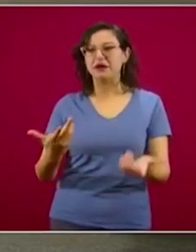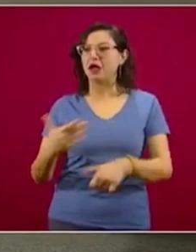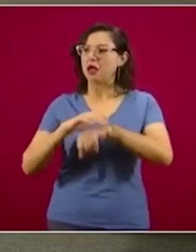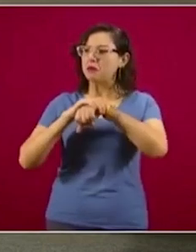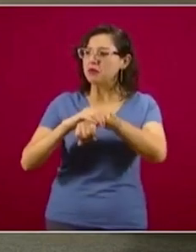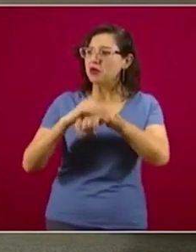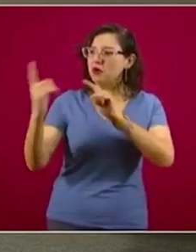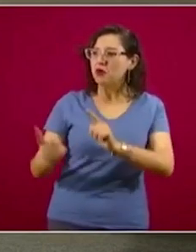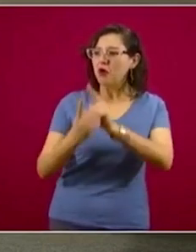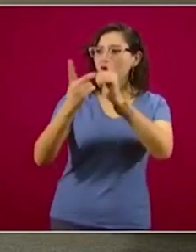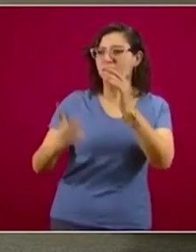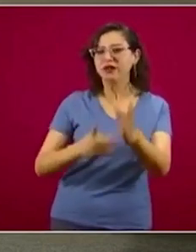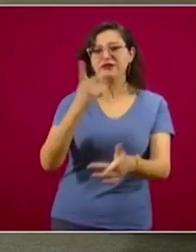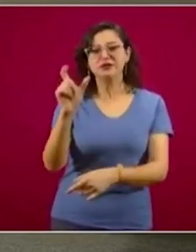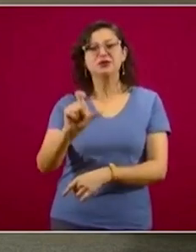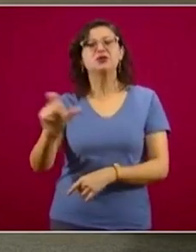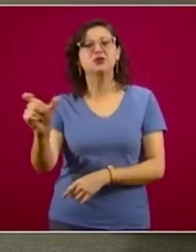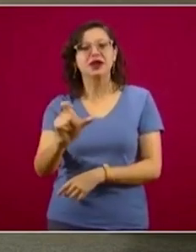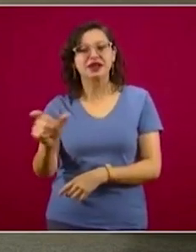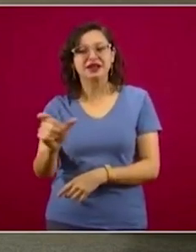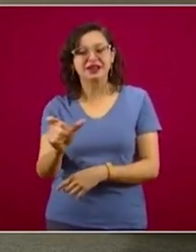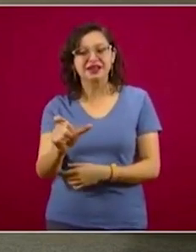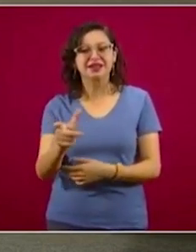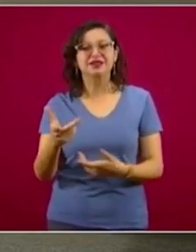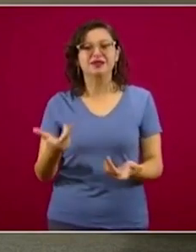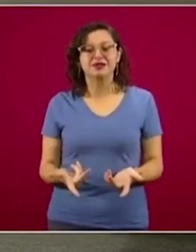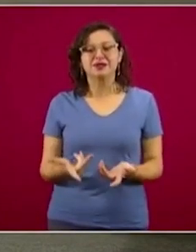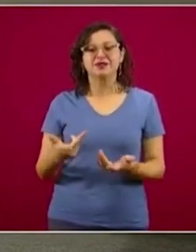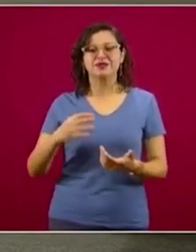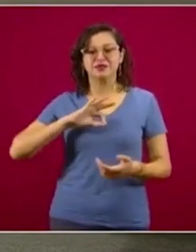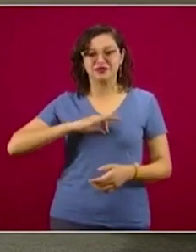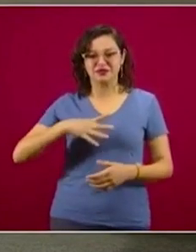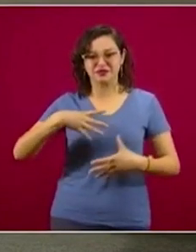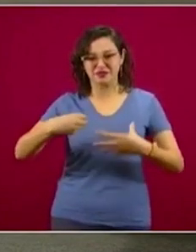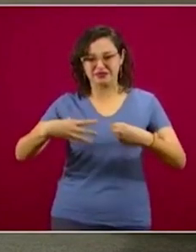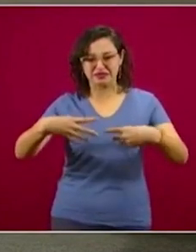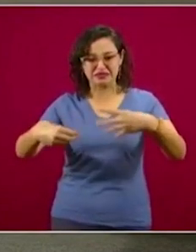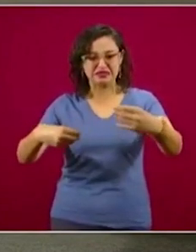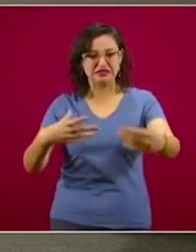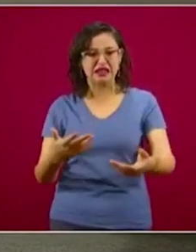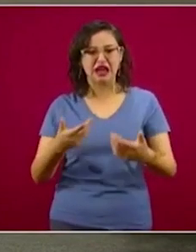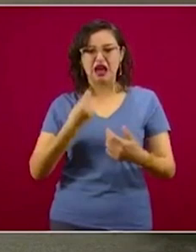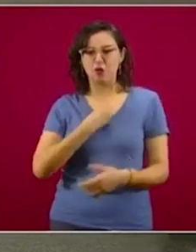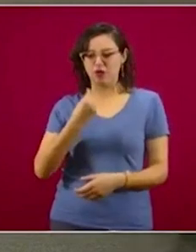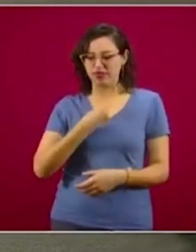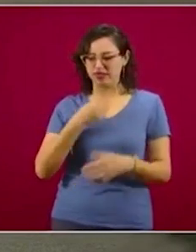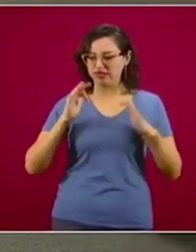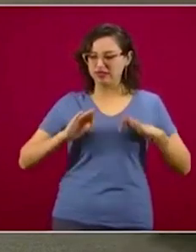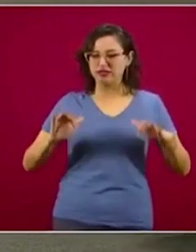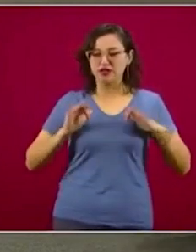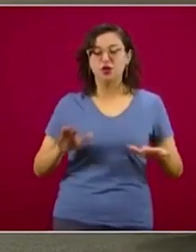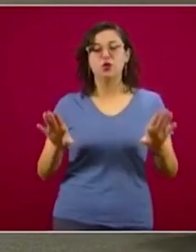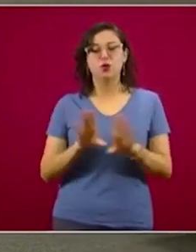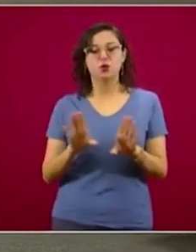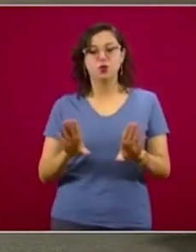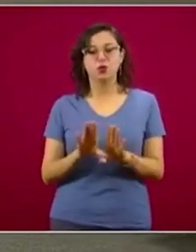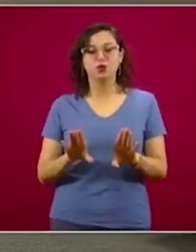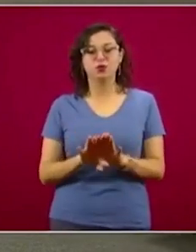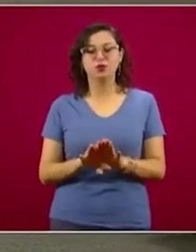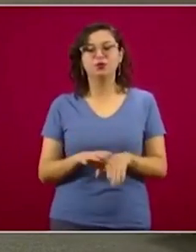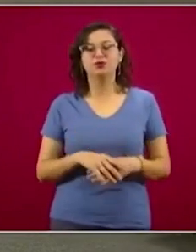amiguitos, cómo pueden hacer que esta epidemia sea más llevadera. Y hoy por eso tenemos esta